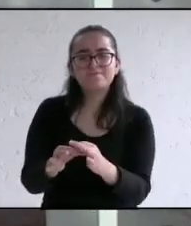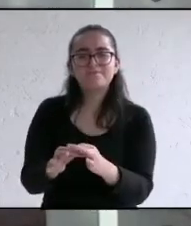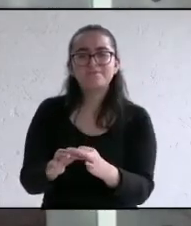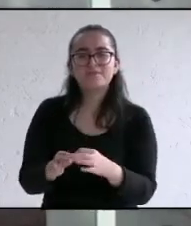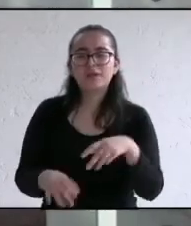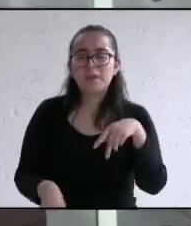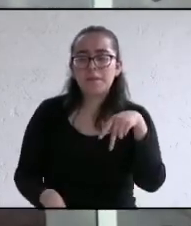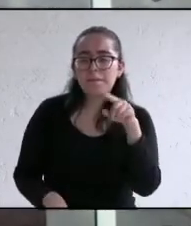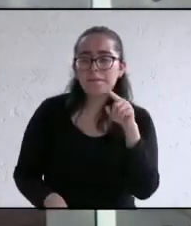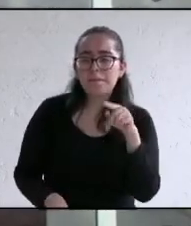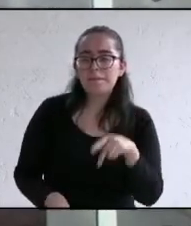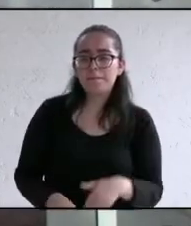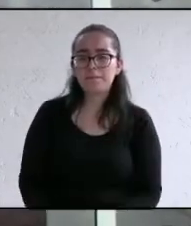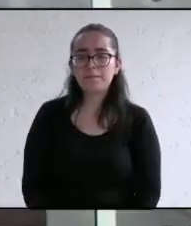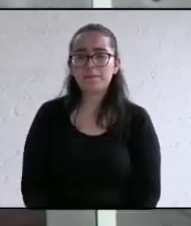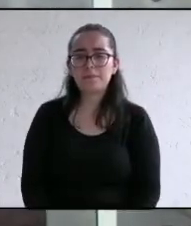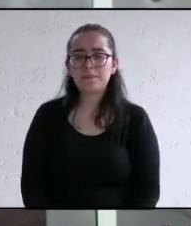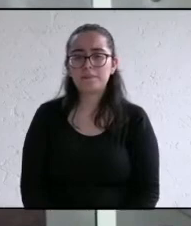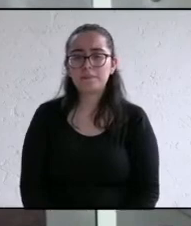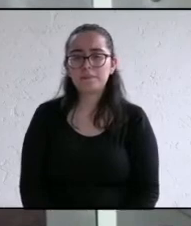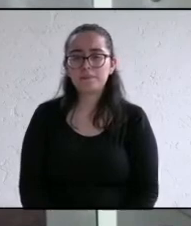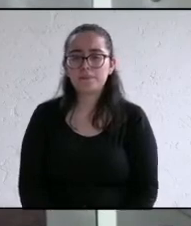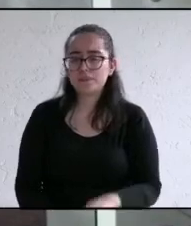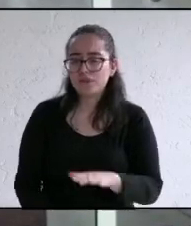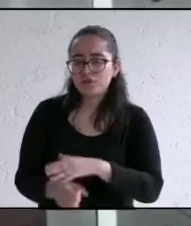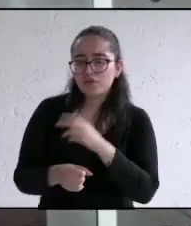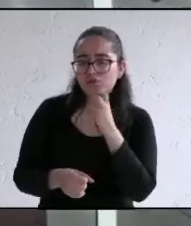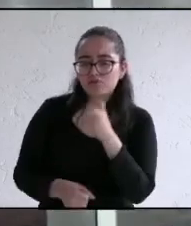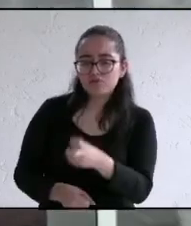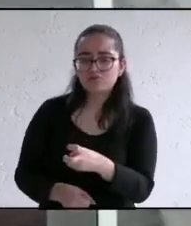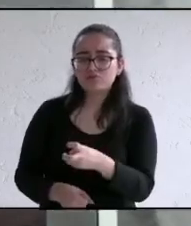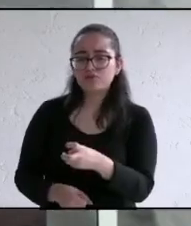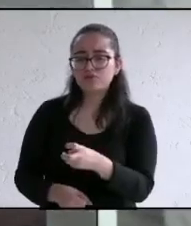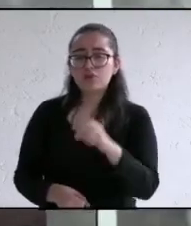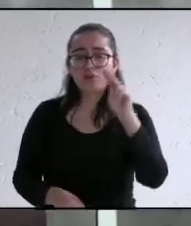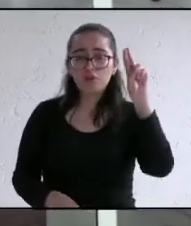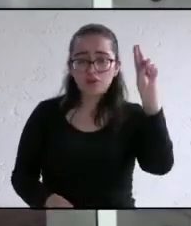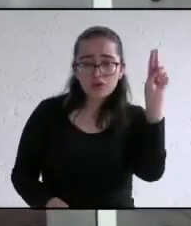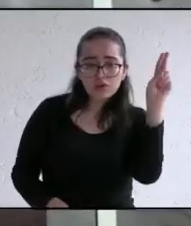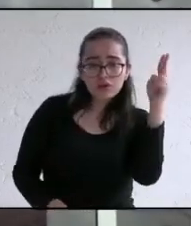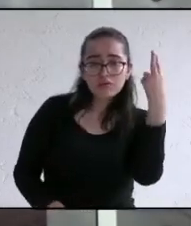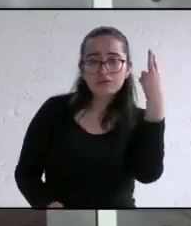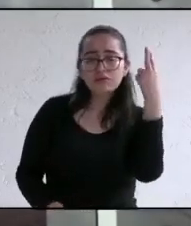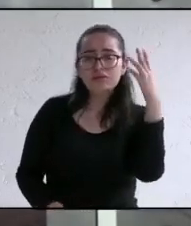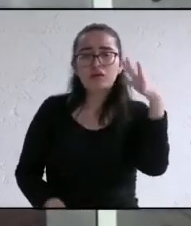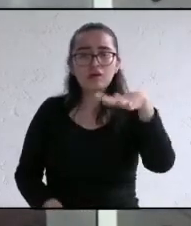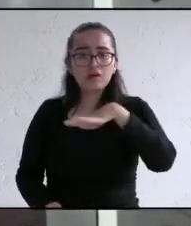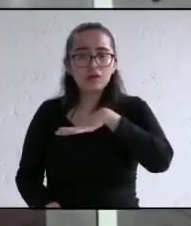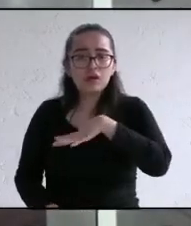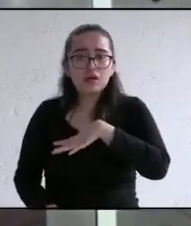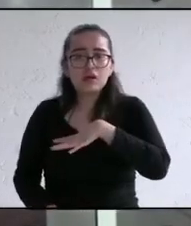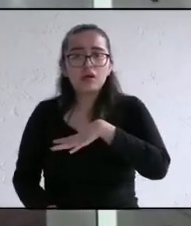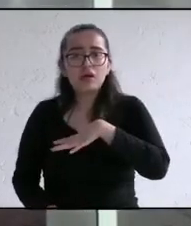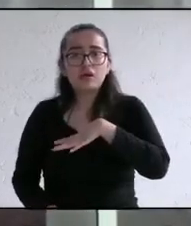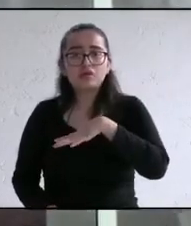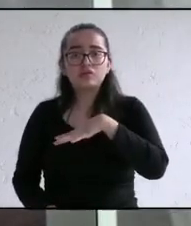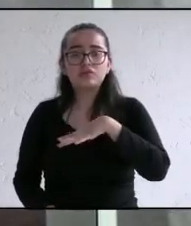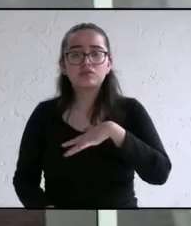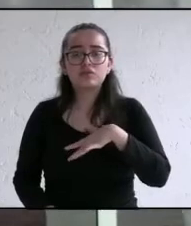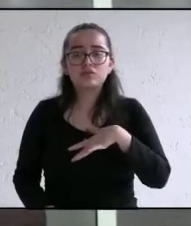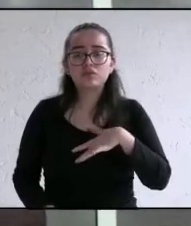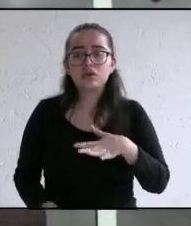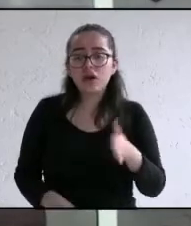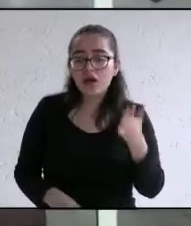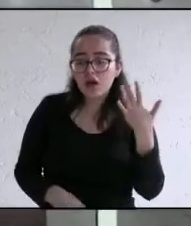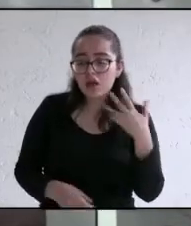para la delincuencia es por ello que gestionaremos la creación de una universidad en la cabecera municipal en materia de prevención del